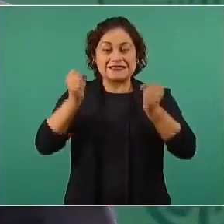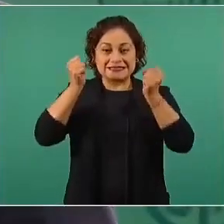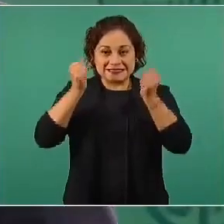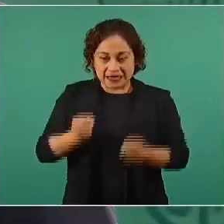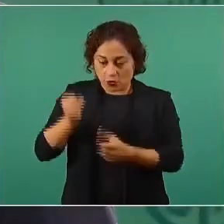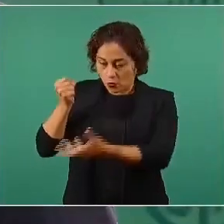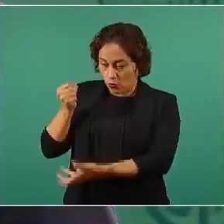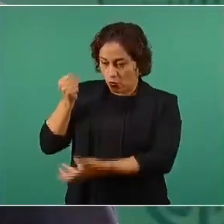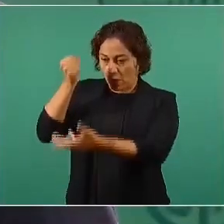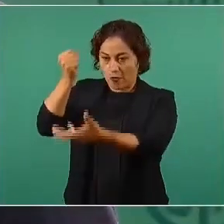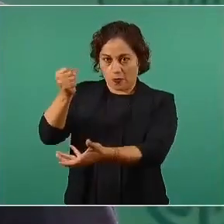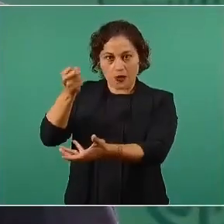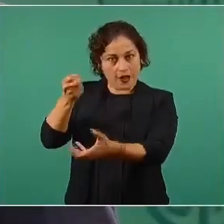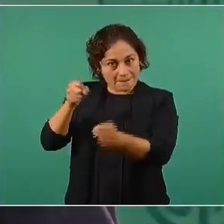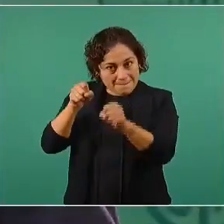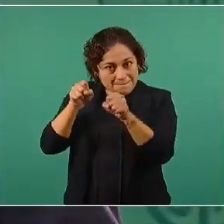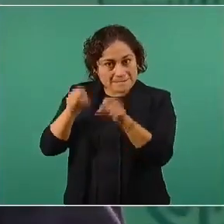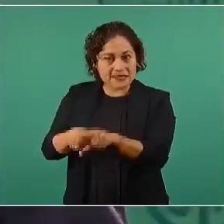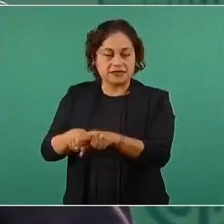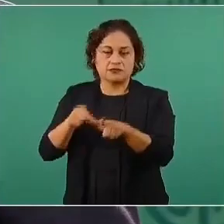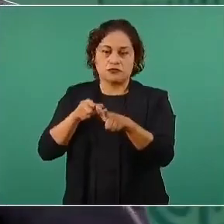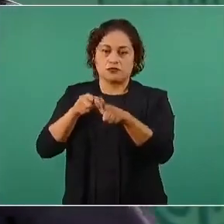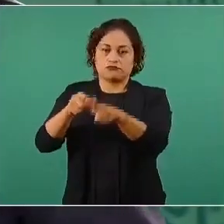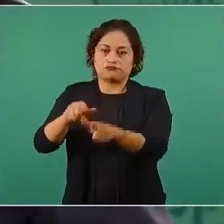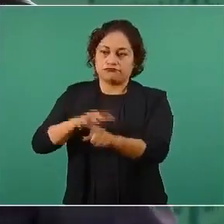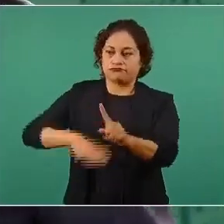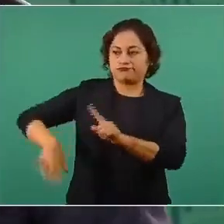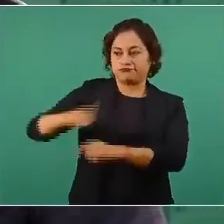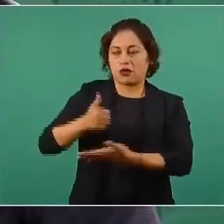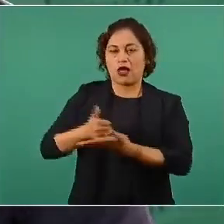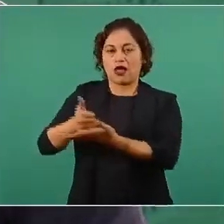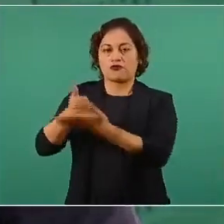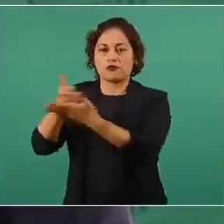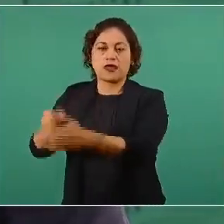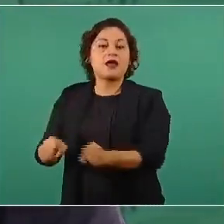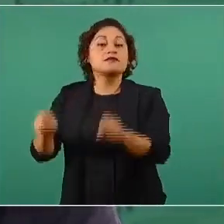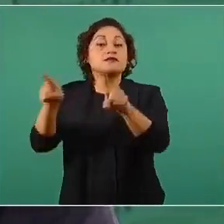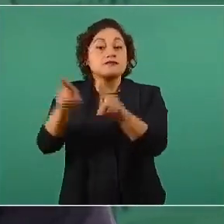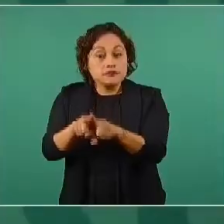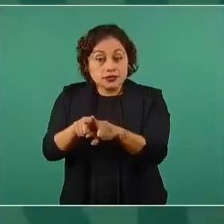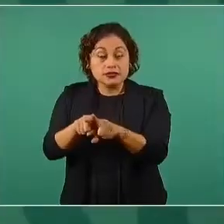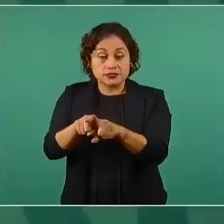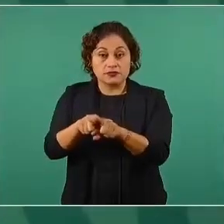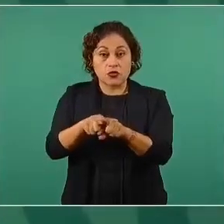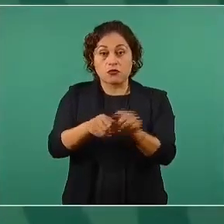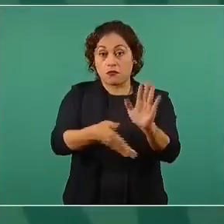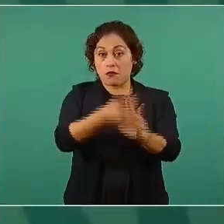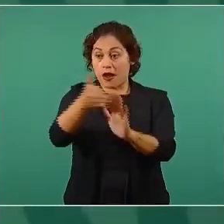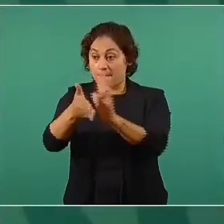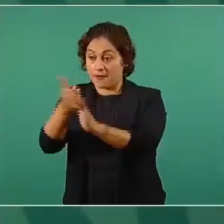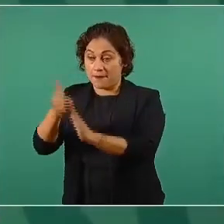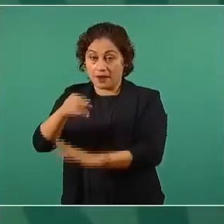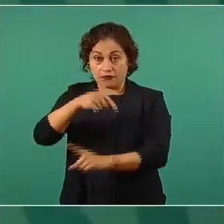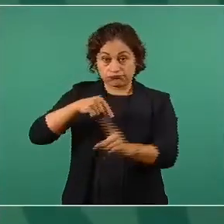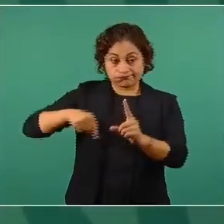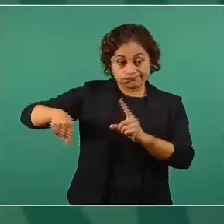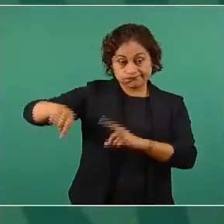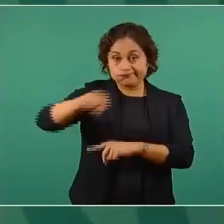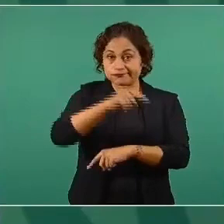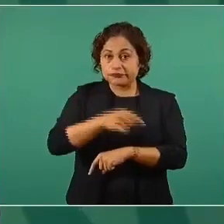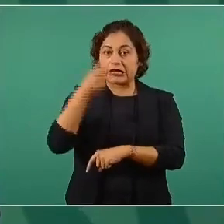para continuar con obras como el Tren Maya, el Aeropuerto, Felipe Ángeles,